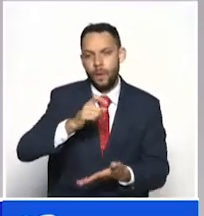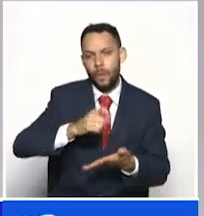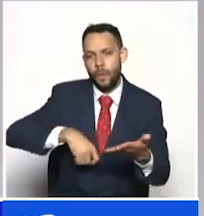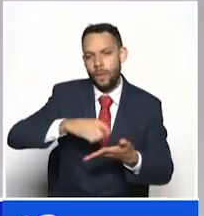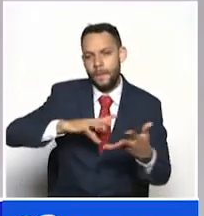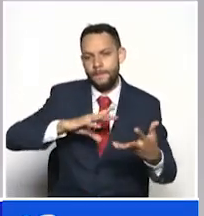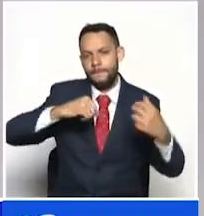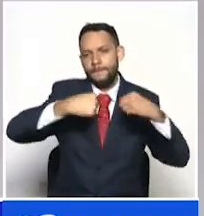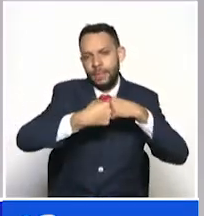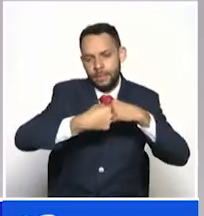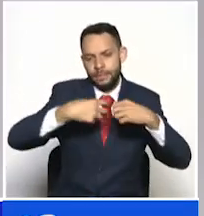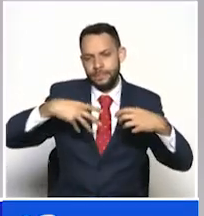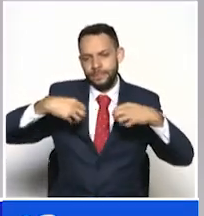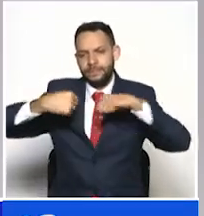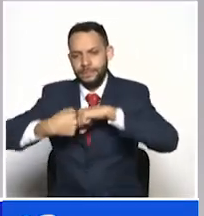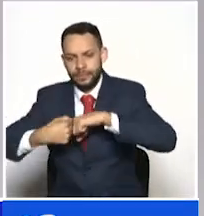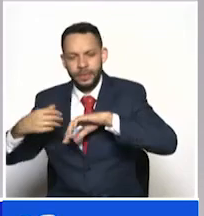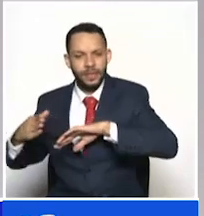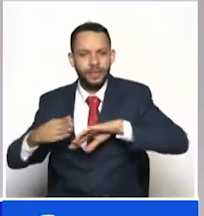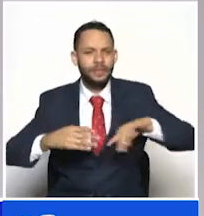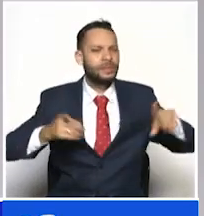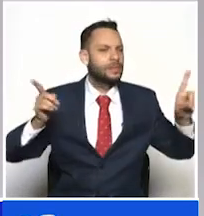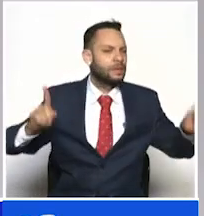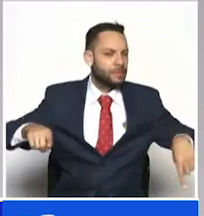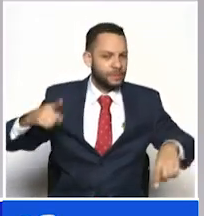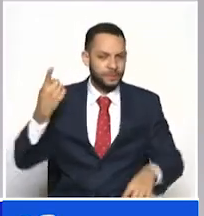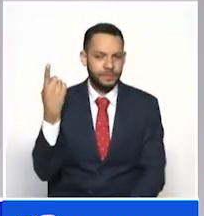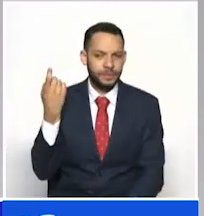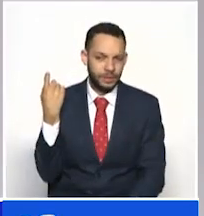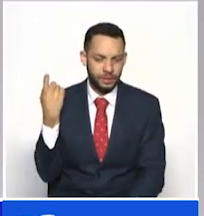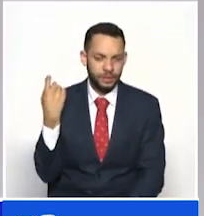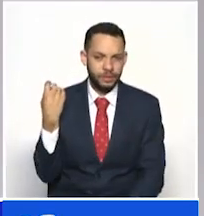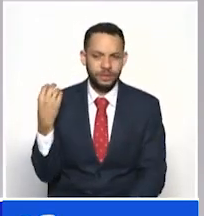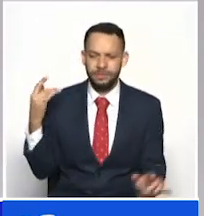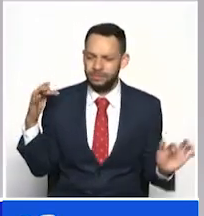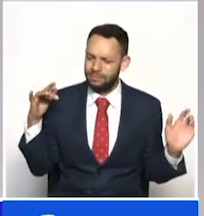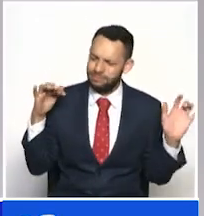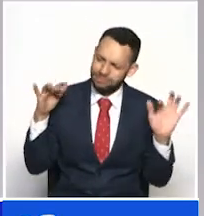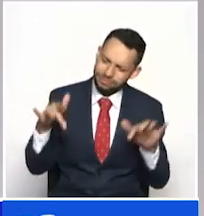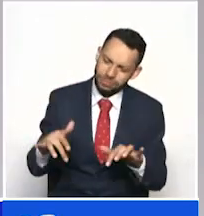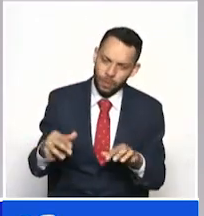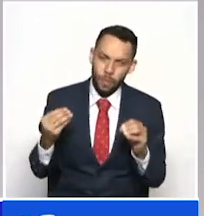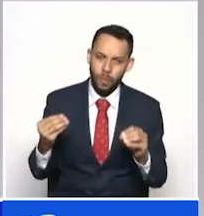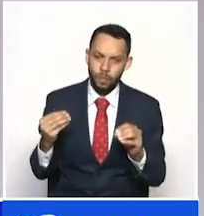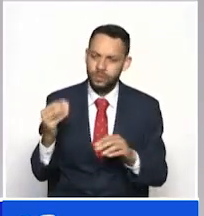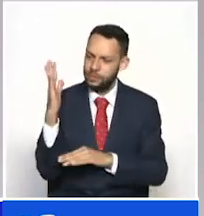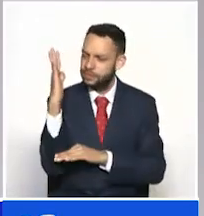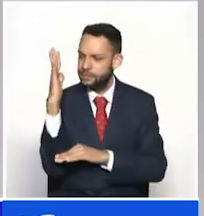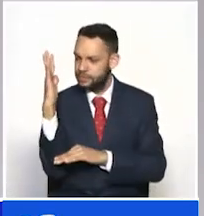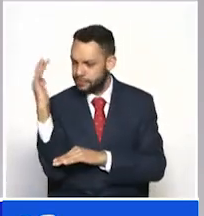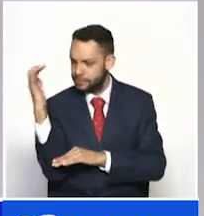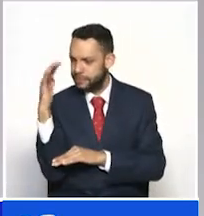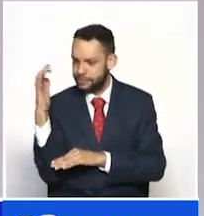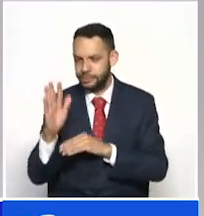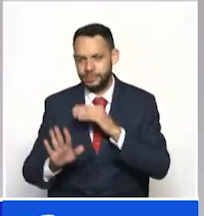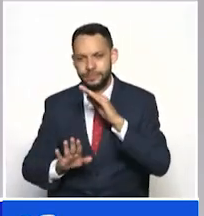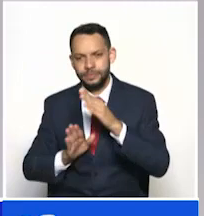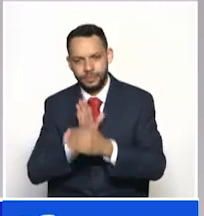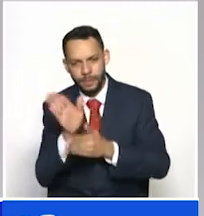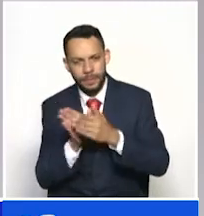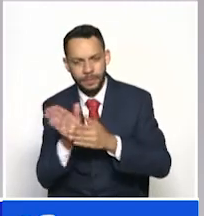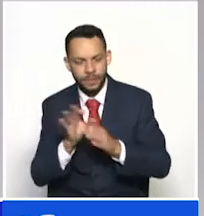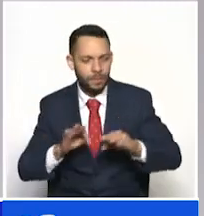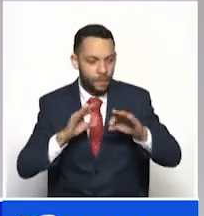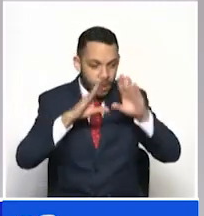También, ayer, que se generó, digamos, una alta afluencia en el municipio de Salento, se garantizó, digamos, la